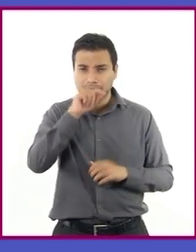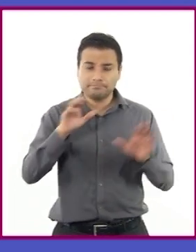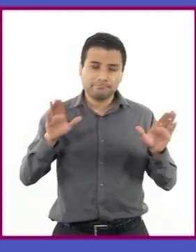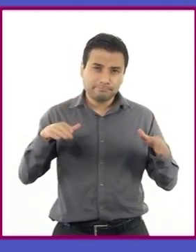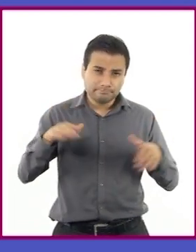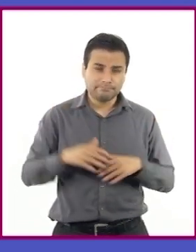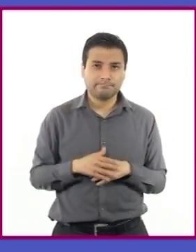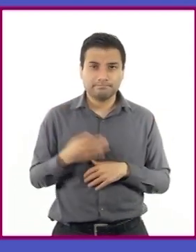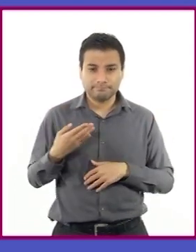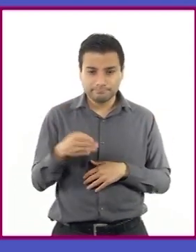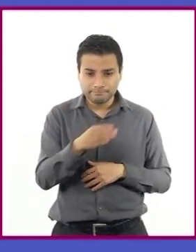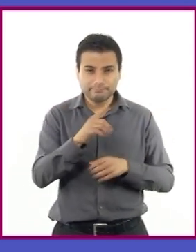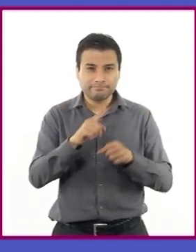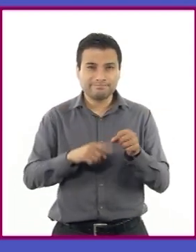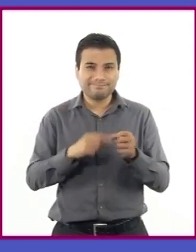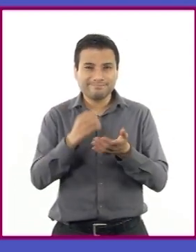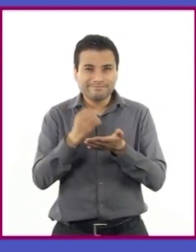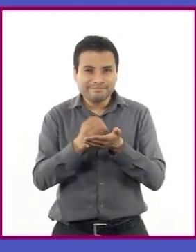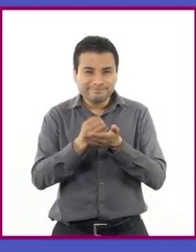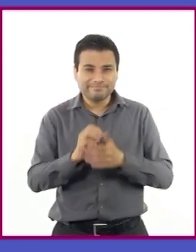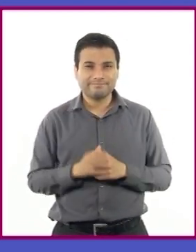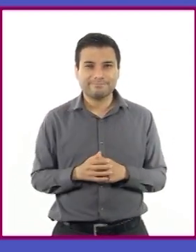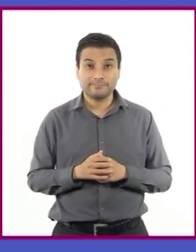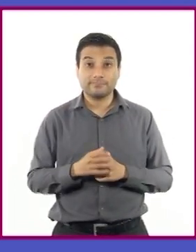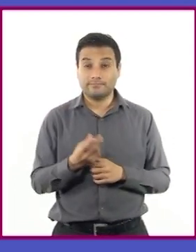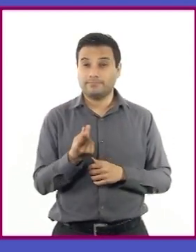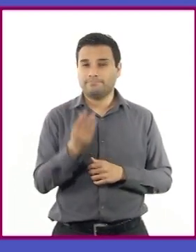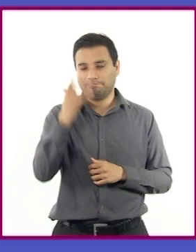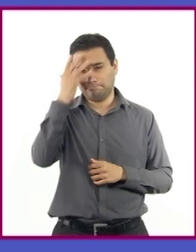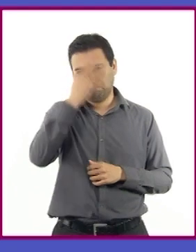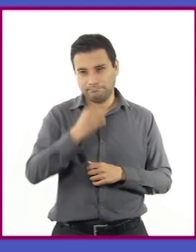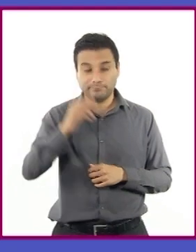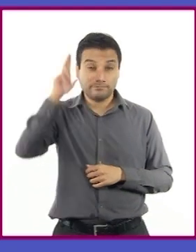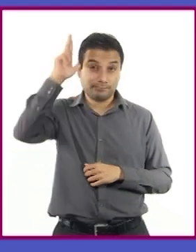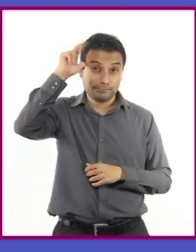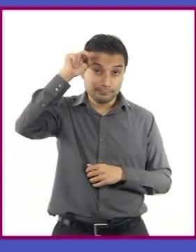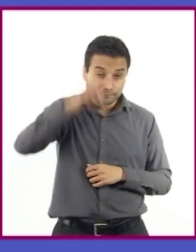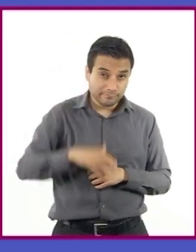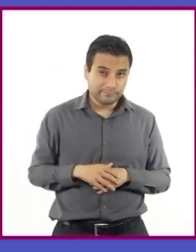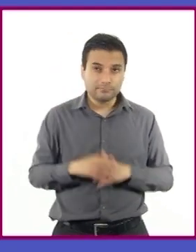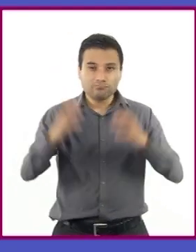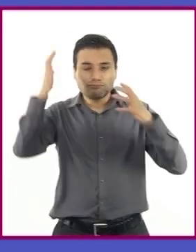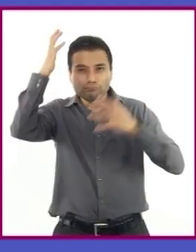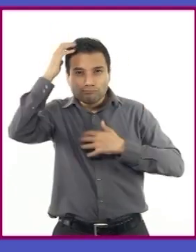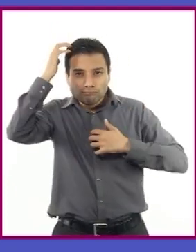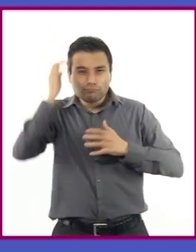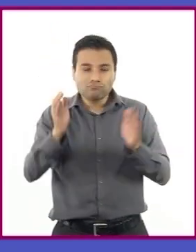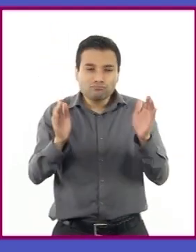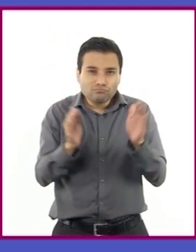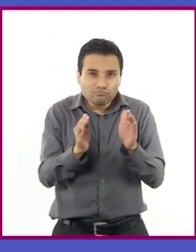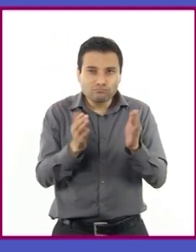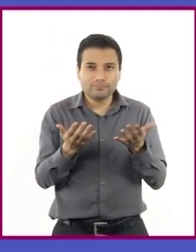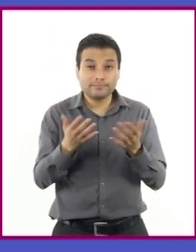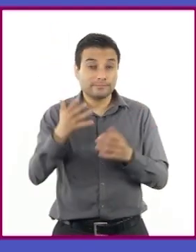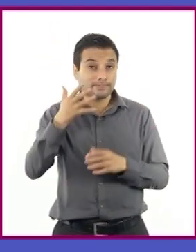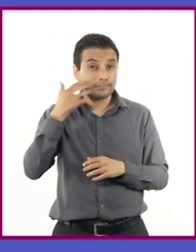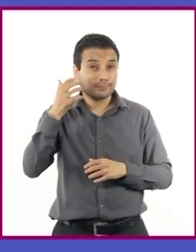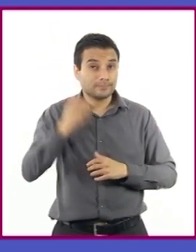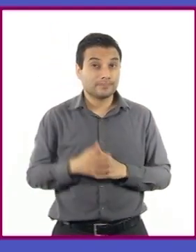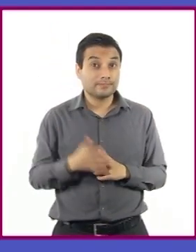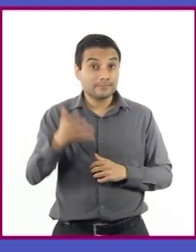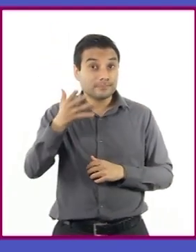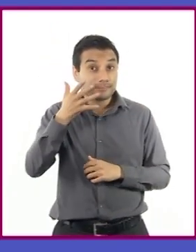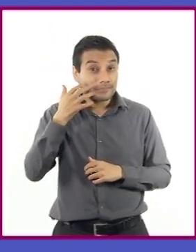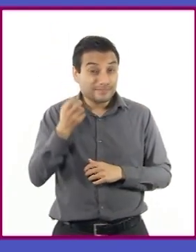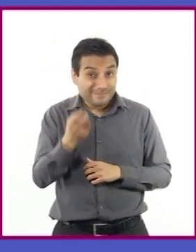un pez de color de oro, un magnífico perro, conejos, un mono pequeño y un gato. Era este